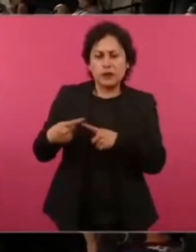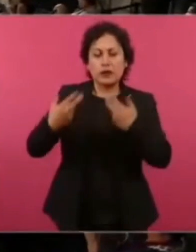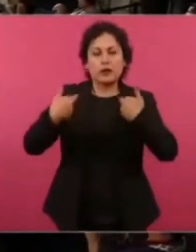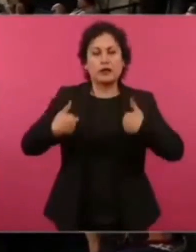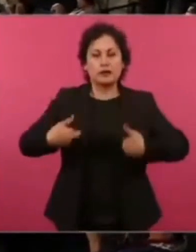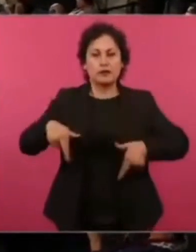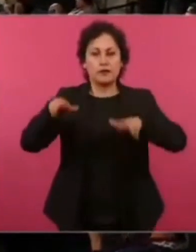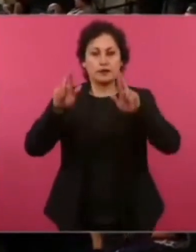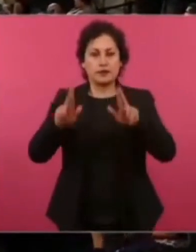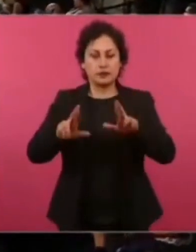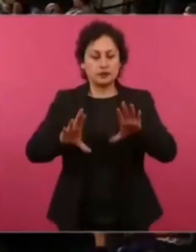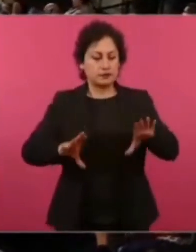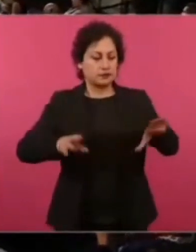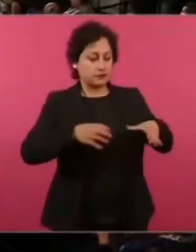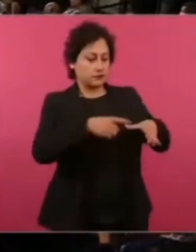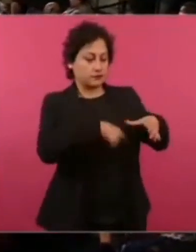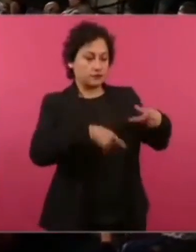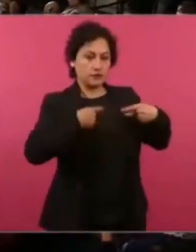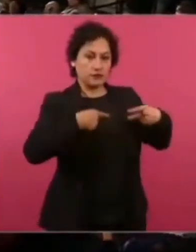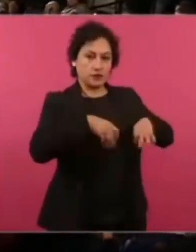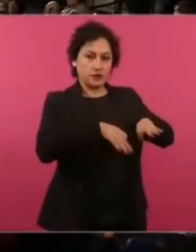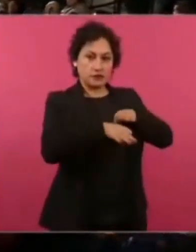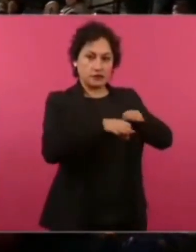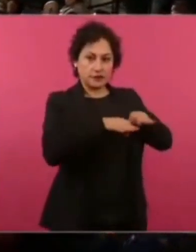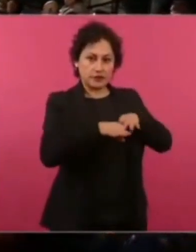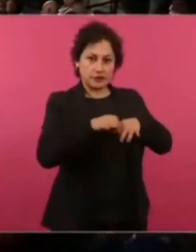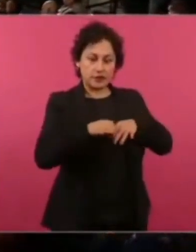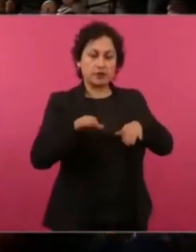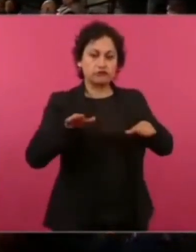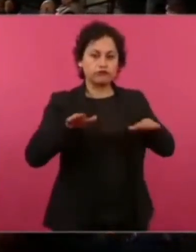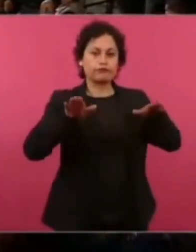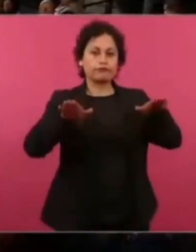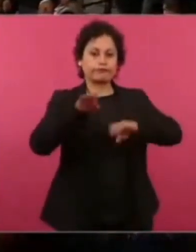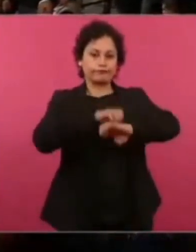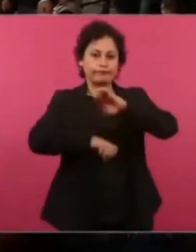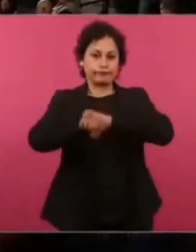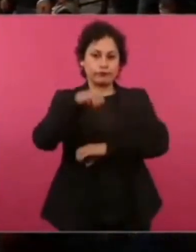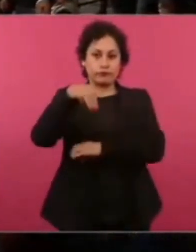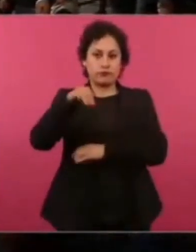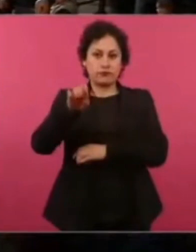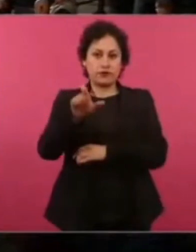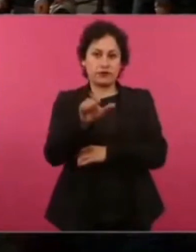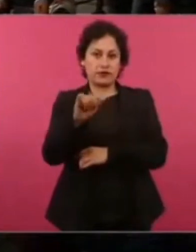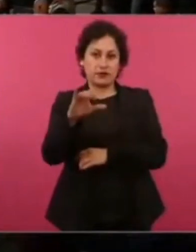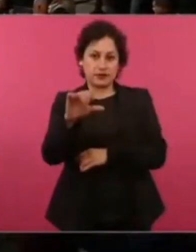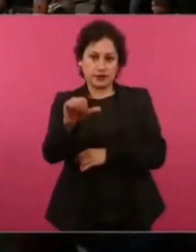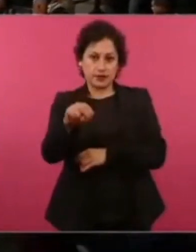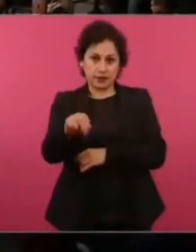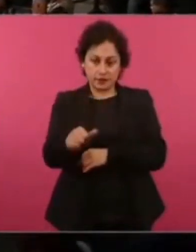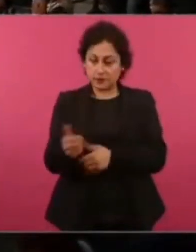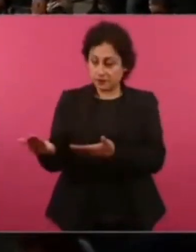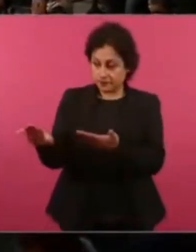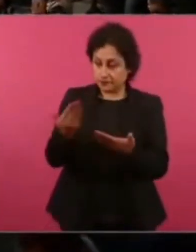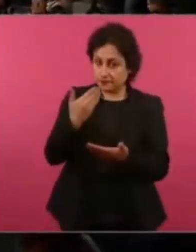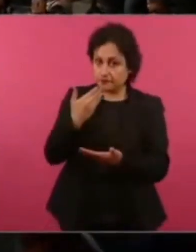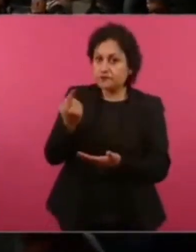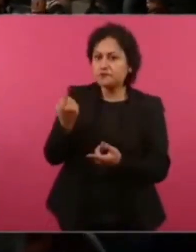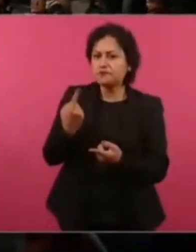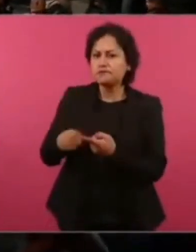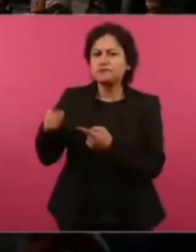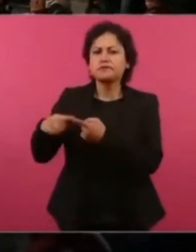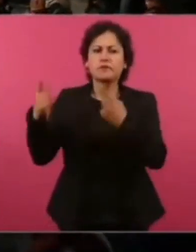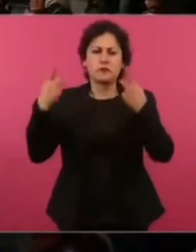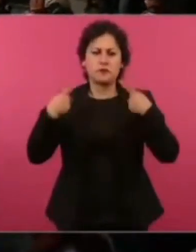trabajadores de mexicana, son bienvenidos, dirigentes